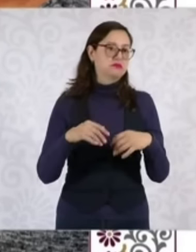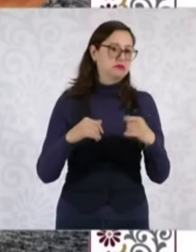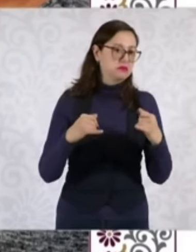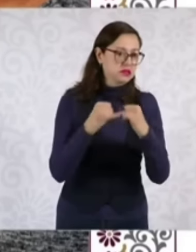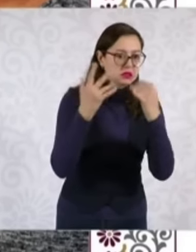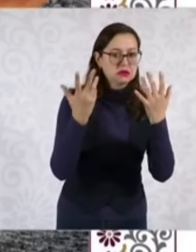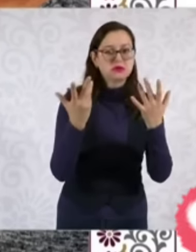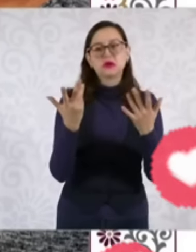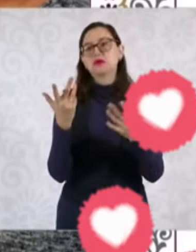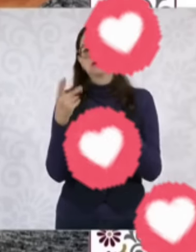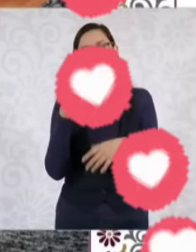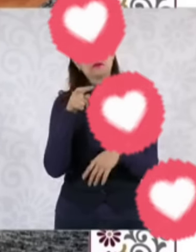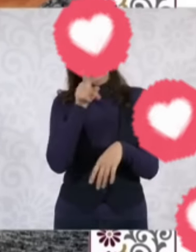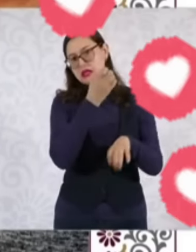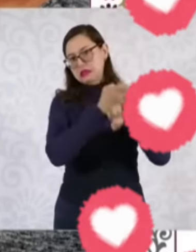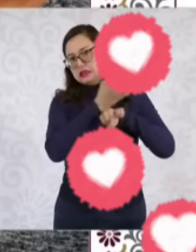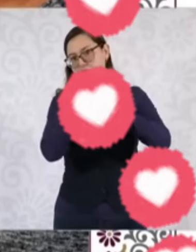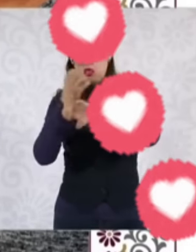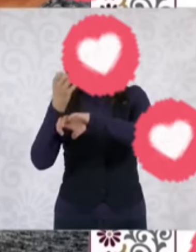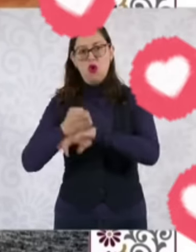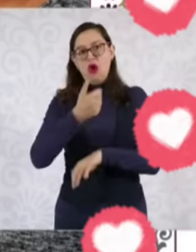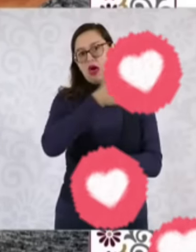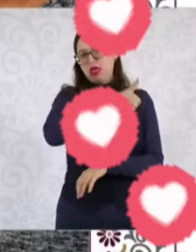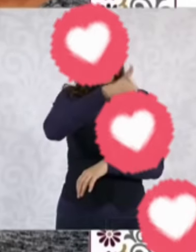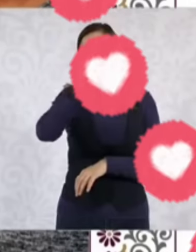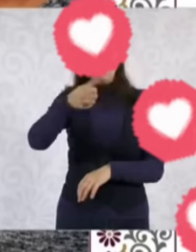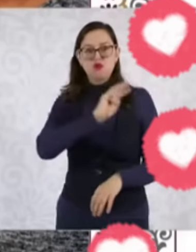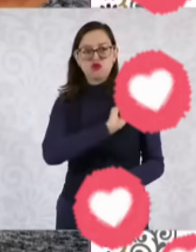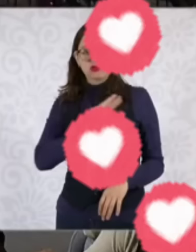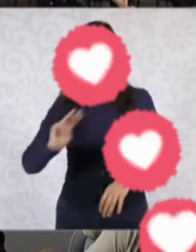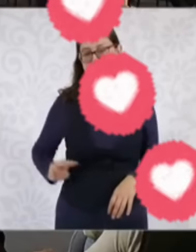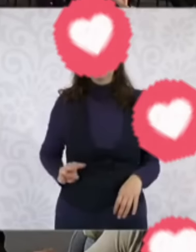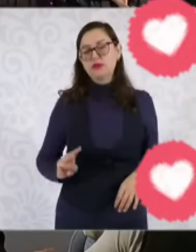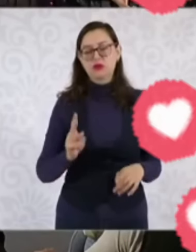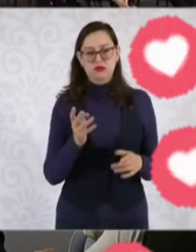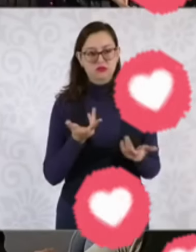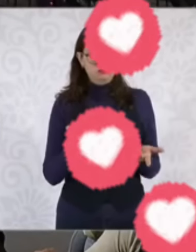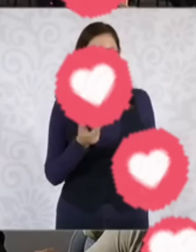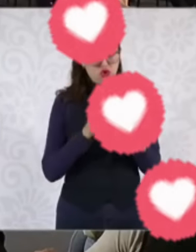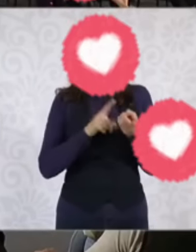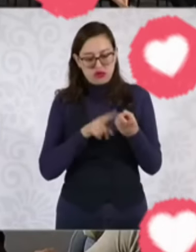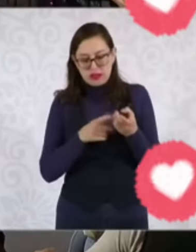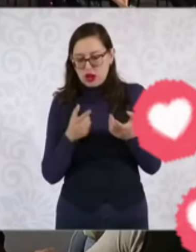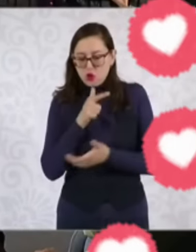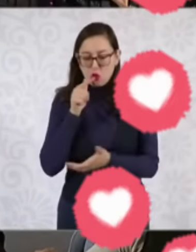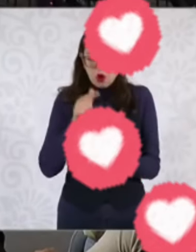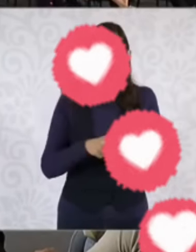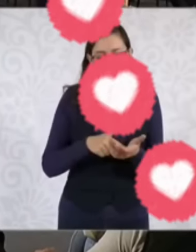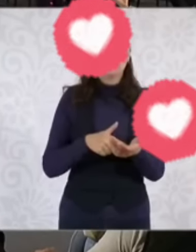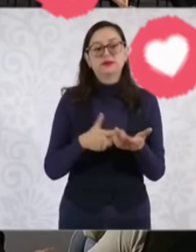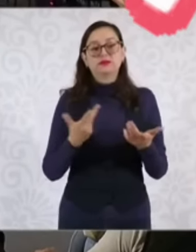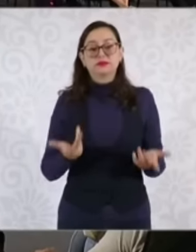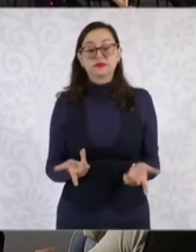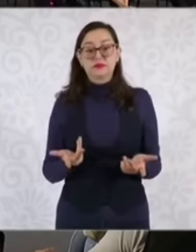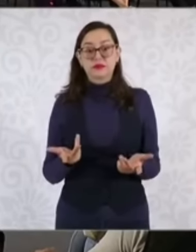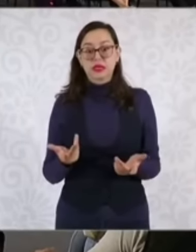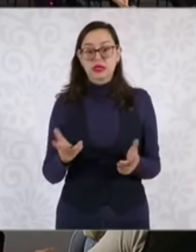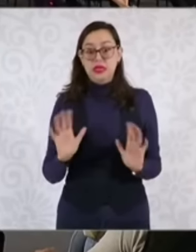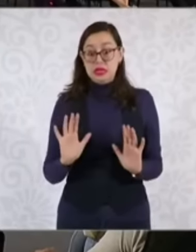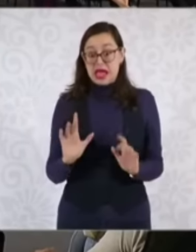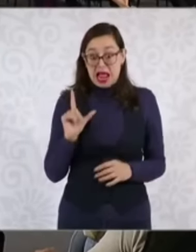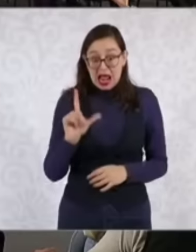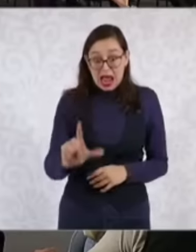su municipio, y ahí les dirá dónde está este módulo. ¿Cómo lo vamos a hacer para que no el primer día estemos todos